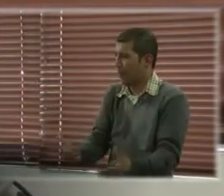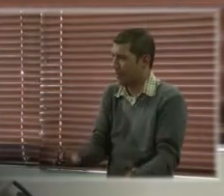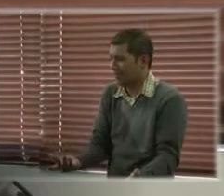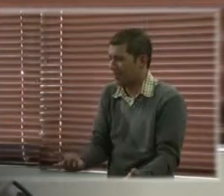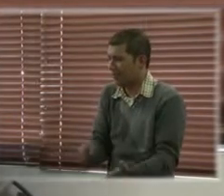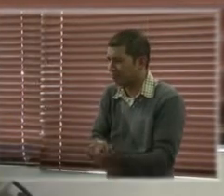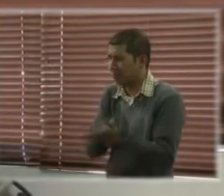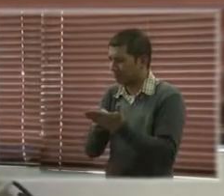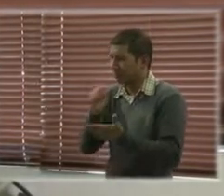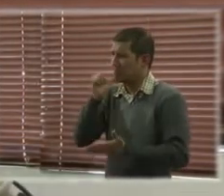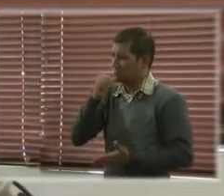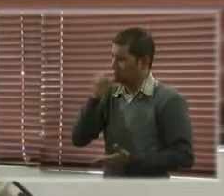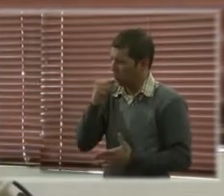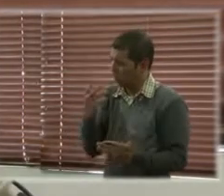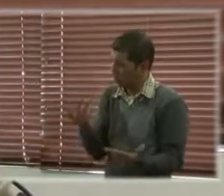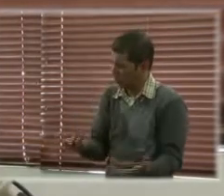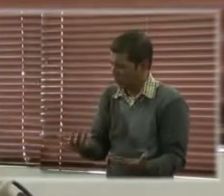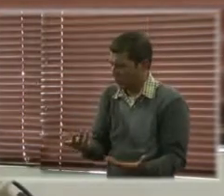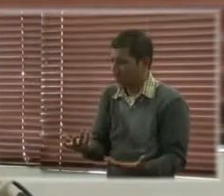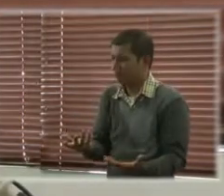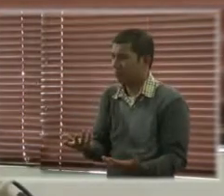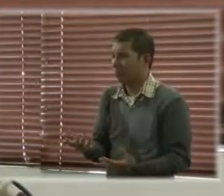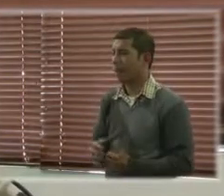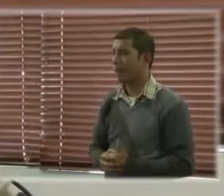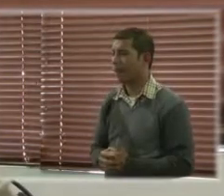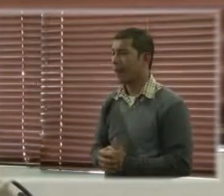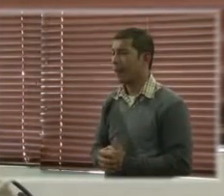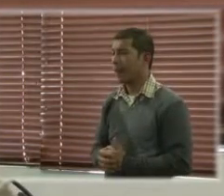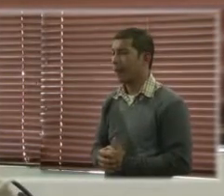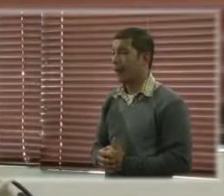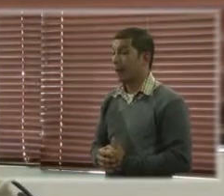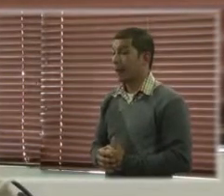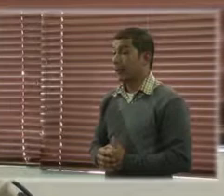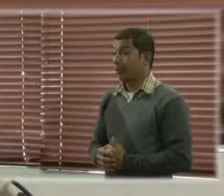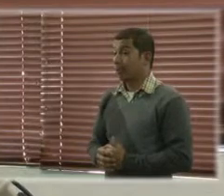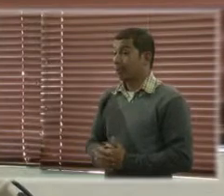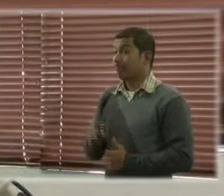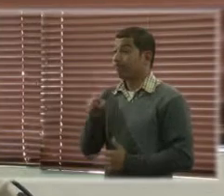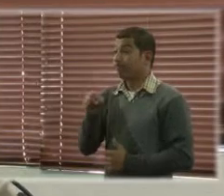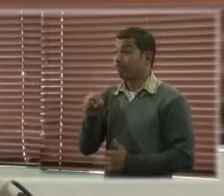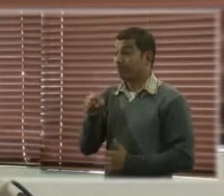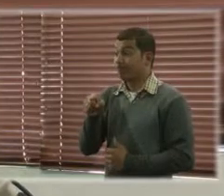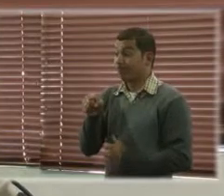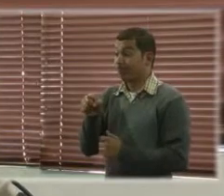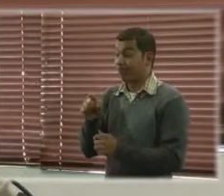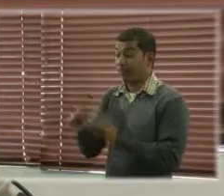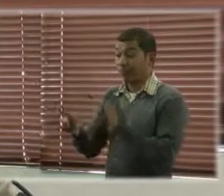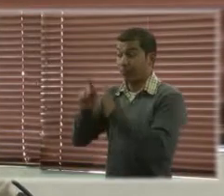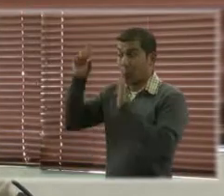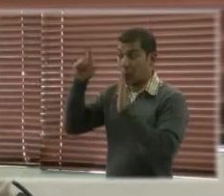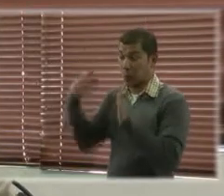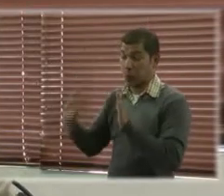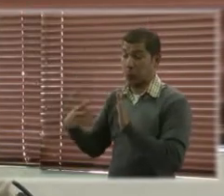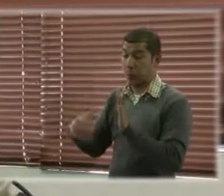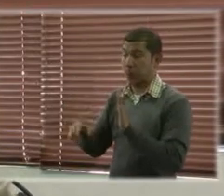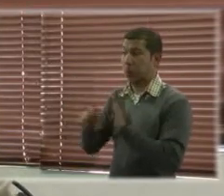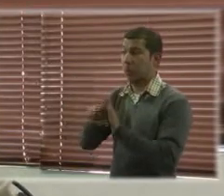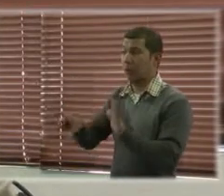responsables de cometer actos que riñen con la ley pero que son declaradas